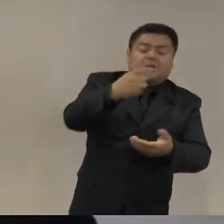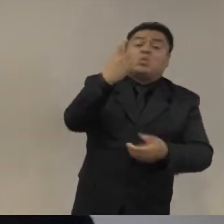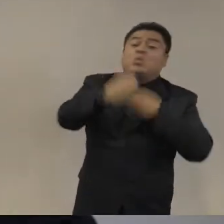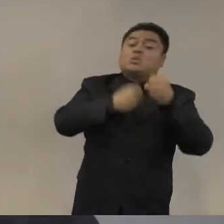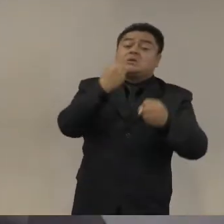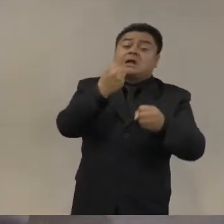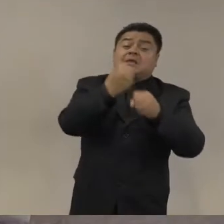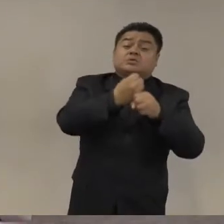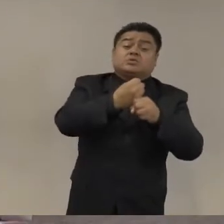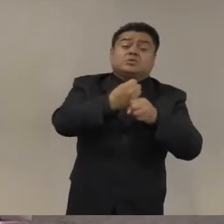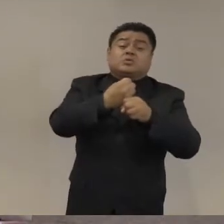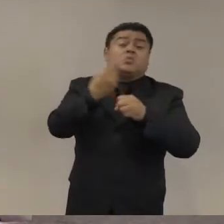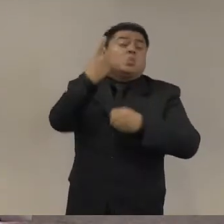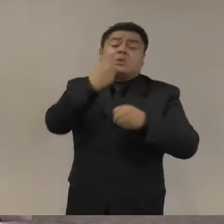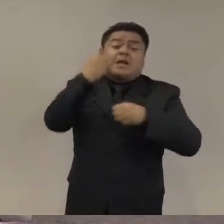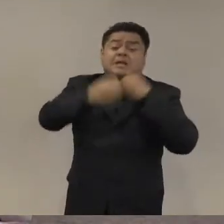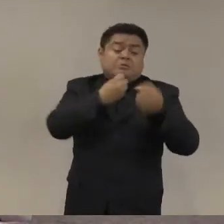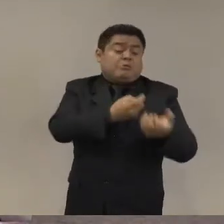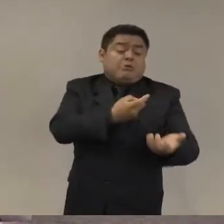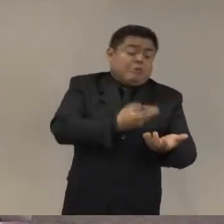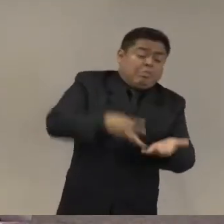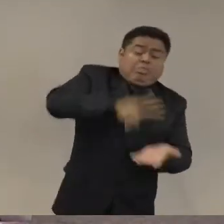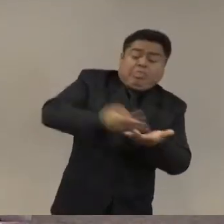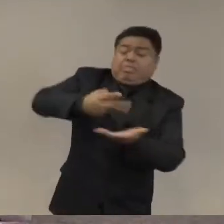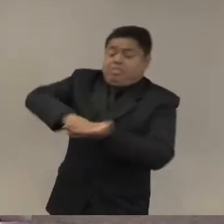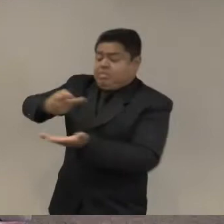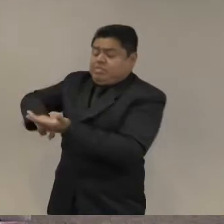como dije en la penúltima